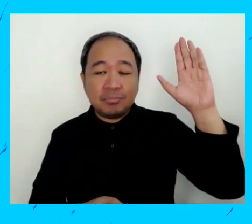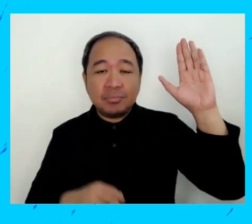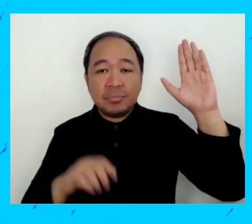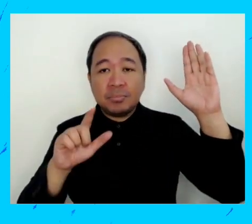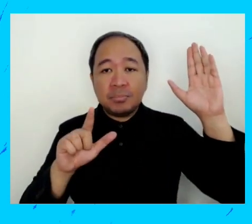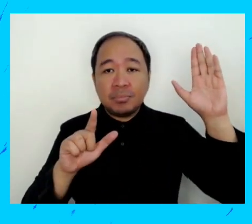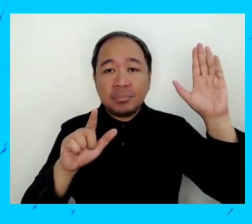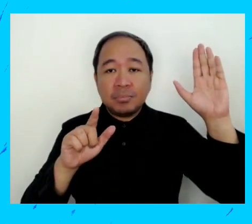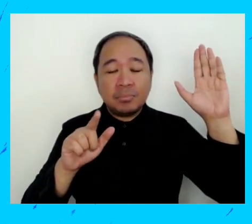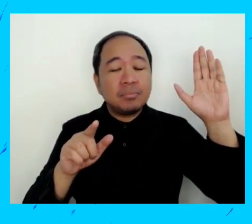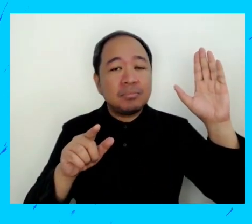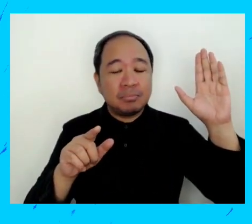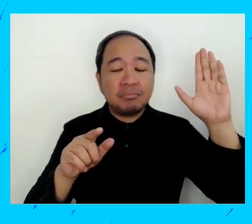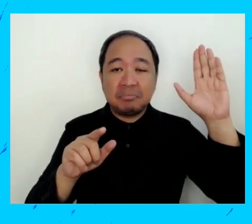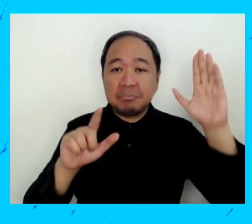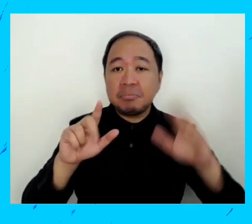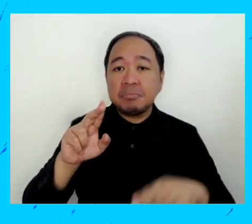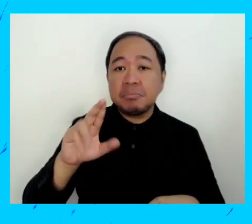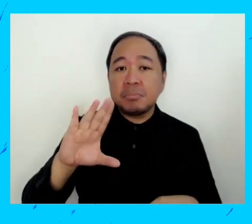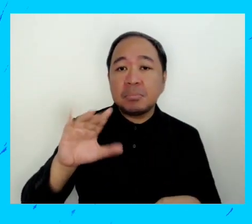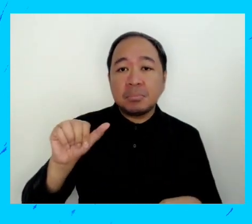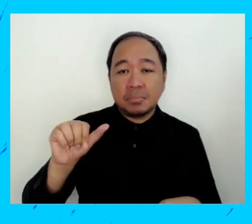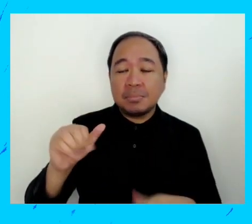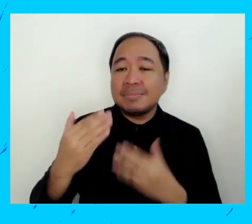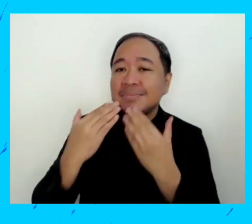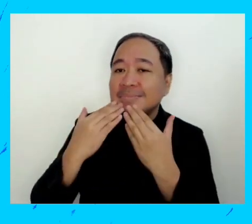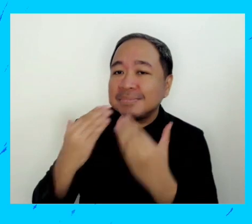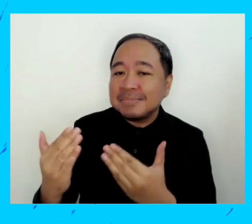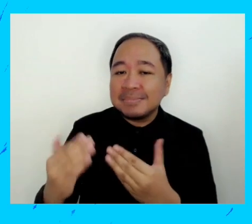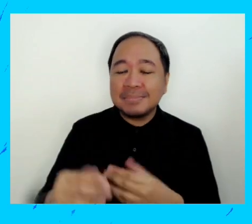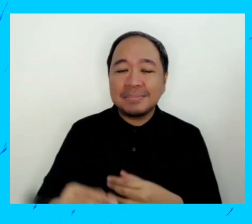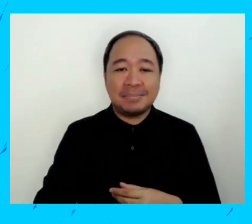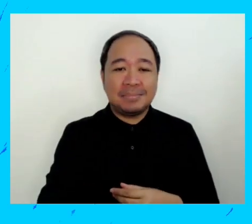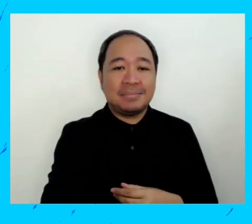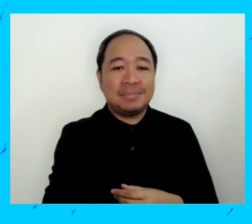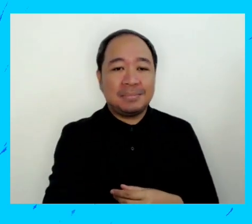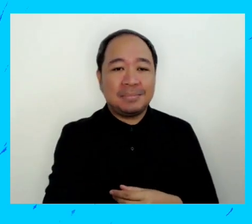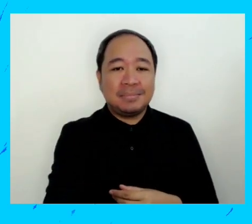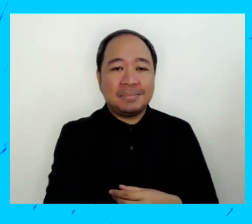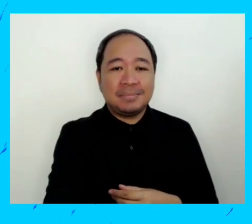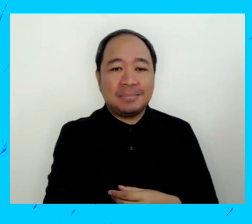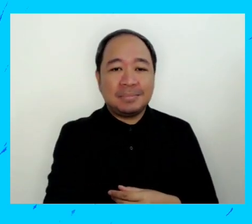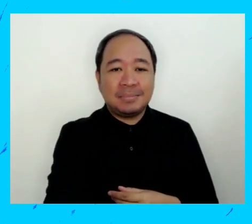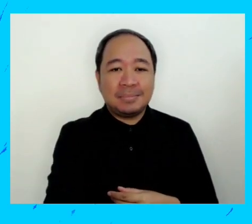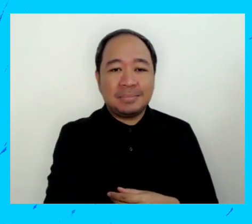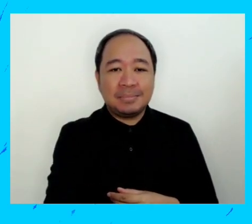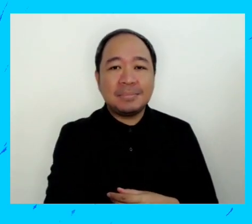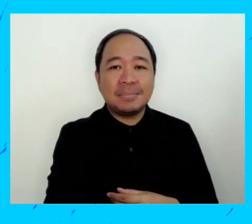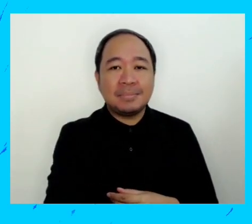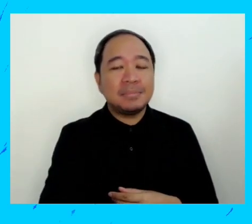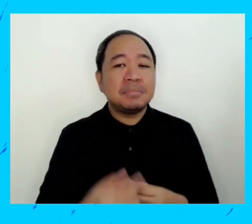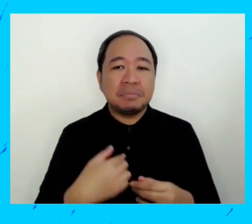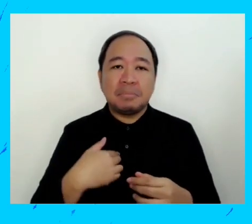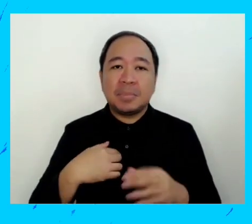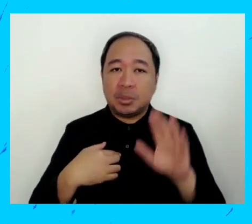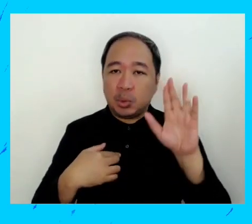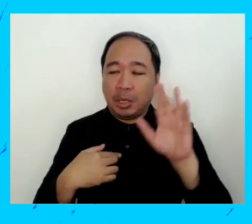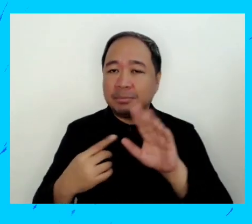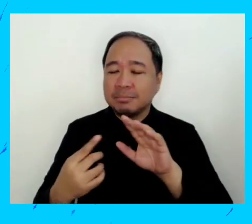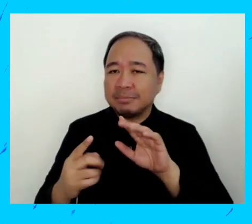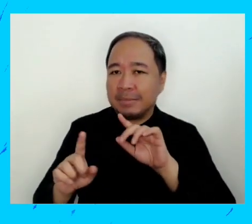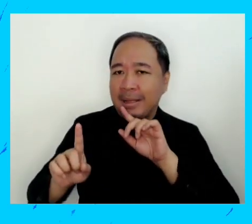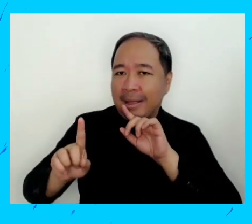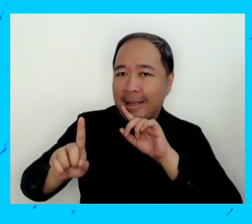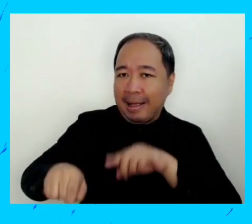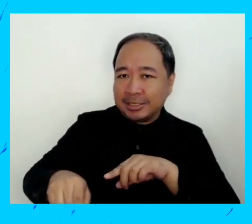Gracias. Gracias. Ok. Puedo responder. Sí, al